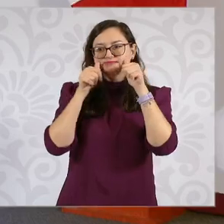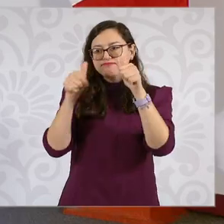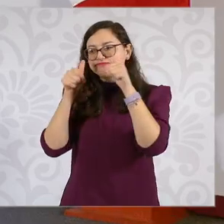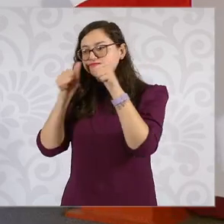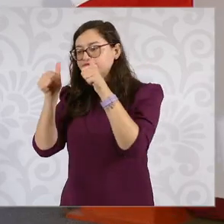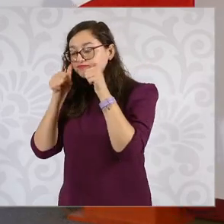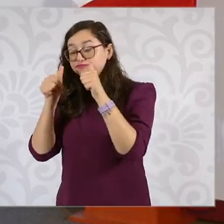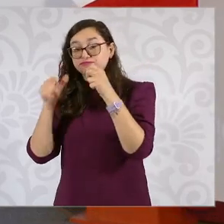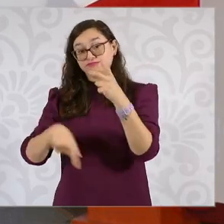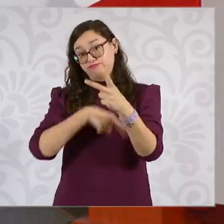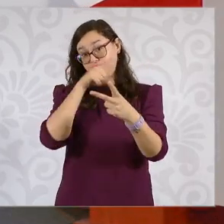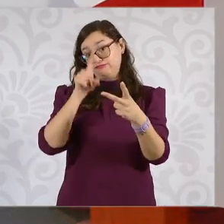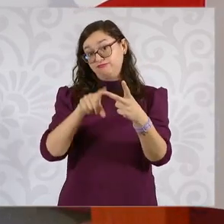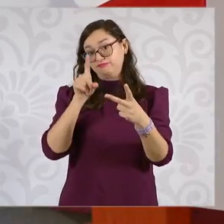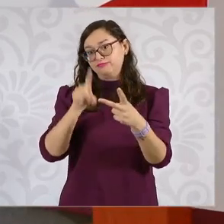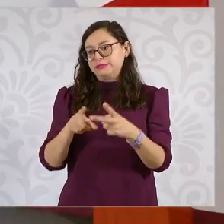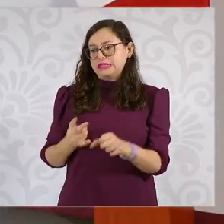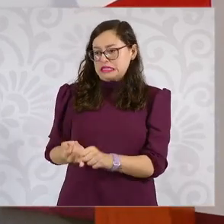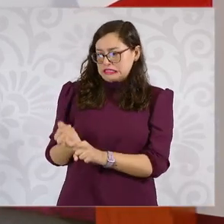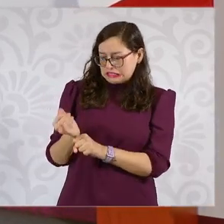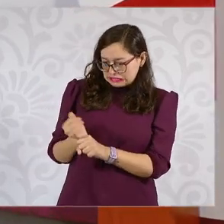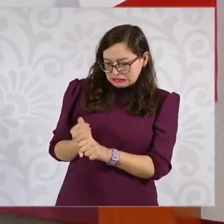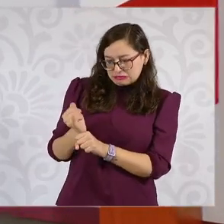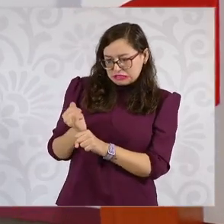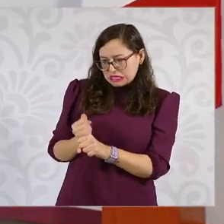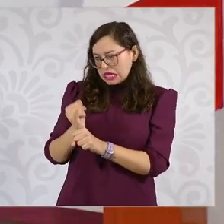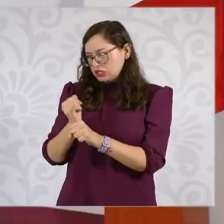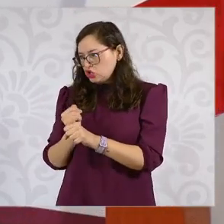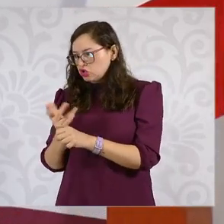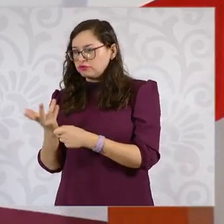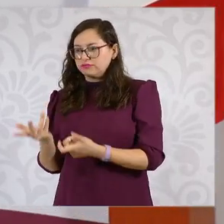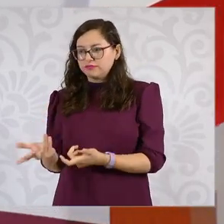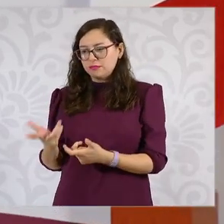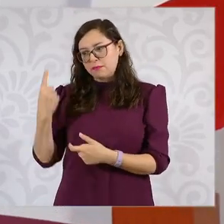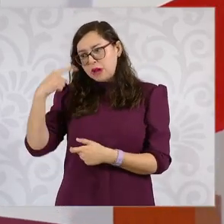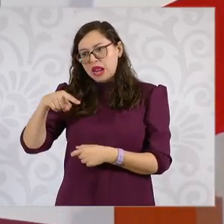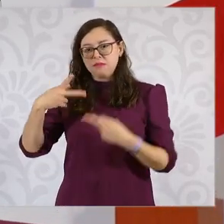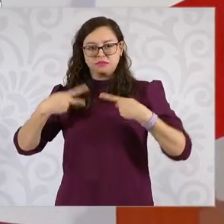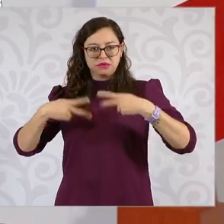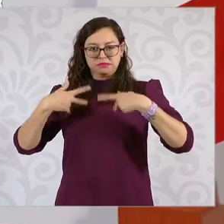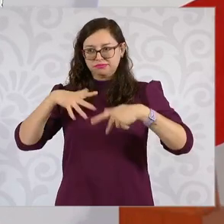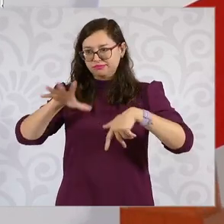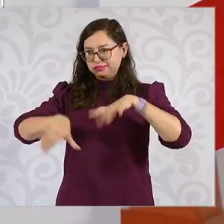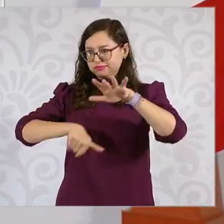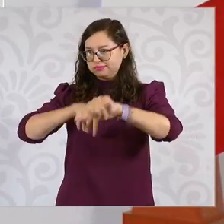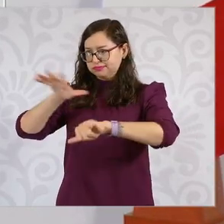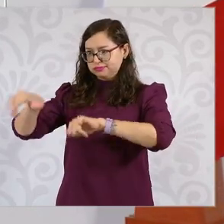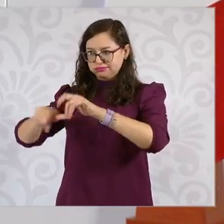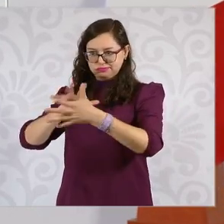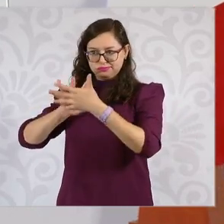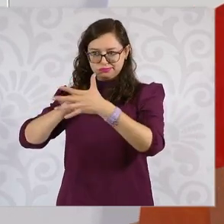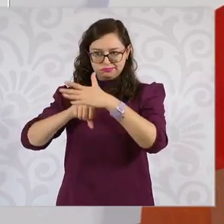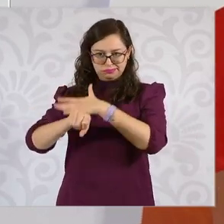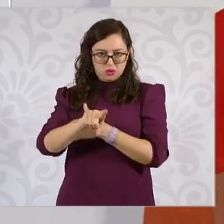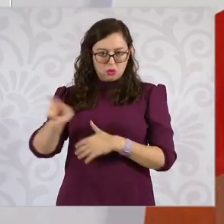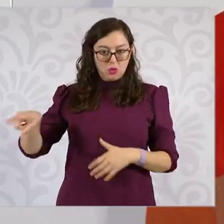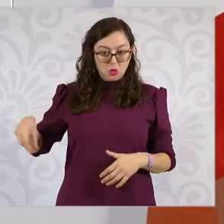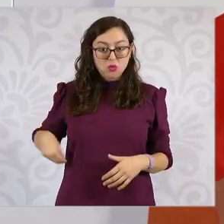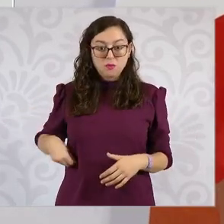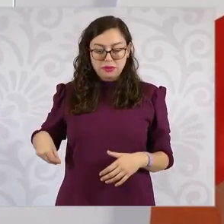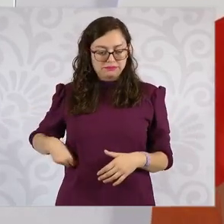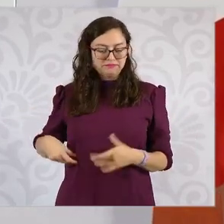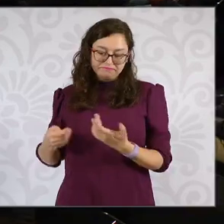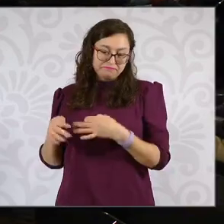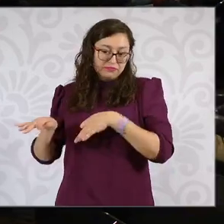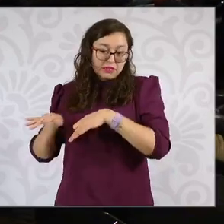de investigación e inteligencia para poder hacer las detenciones. Entonces, se está trabajando en ese estado como en